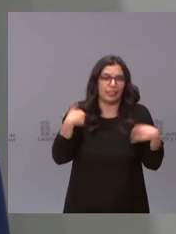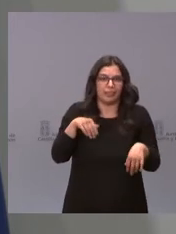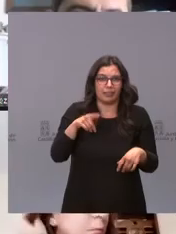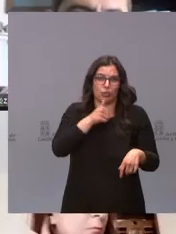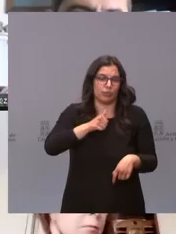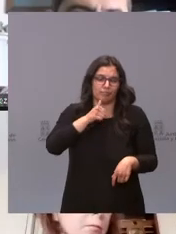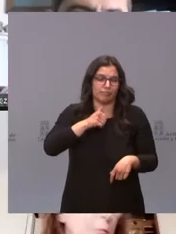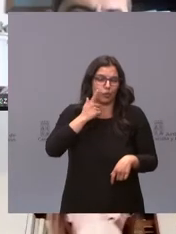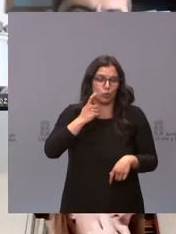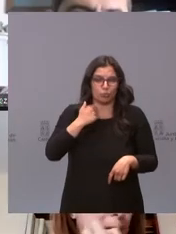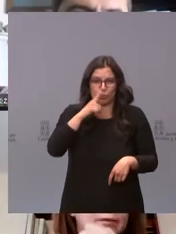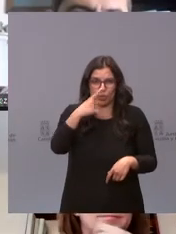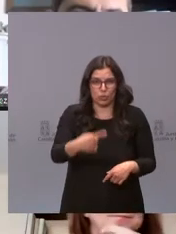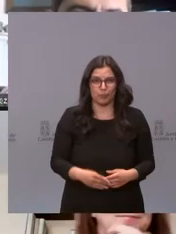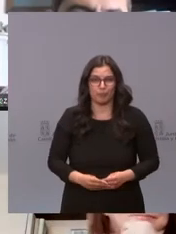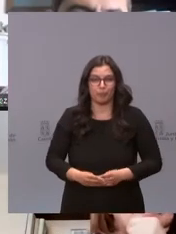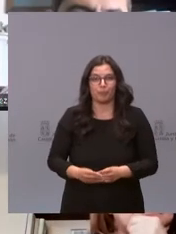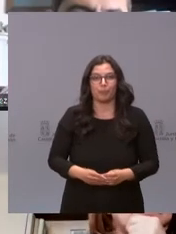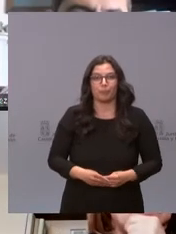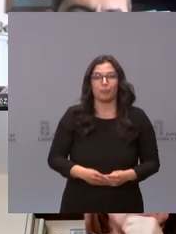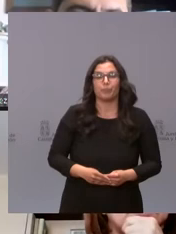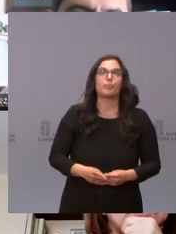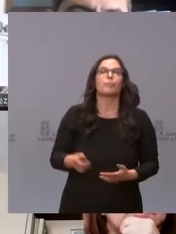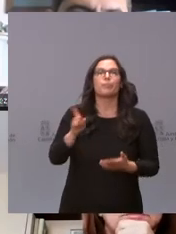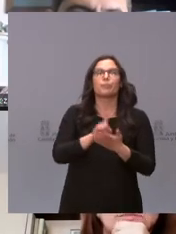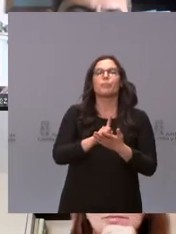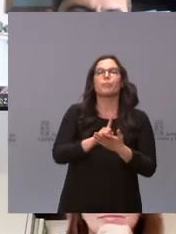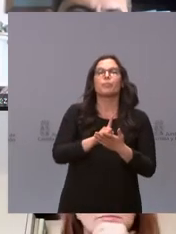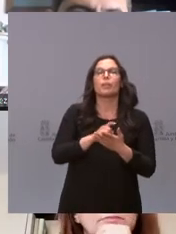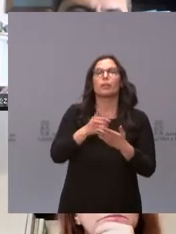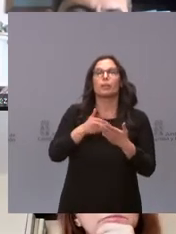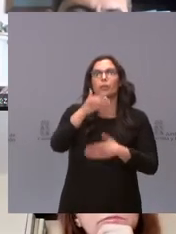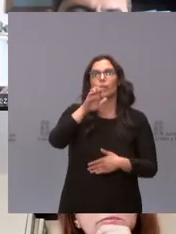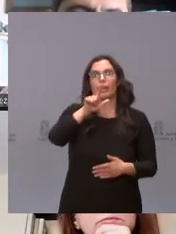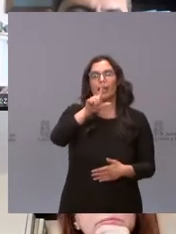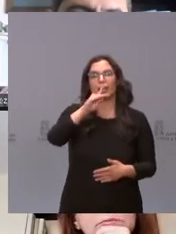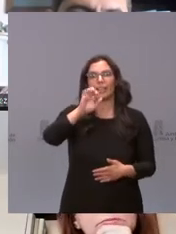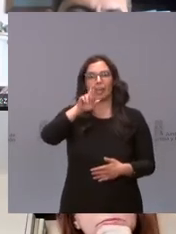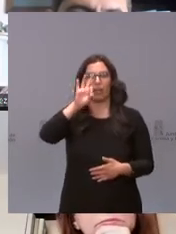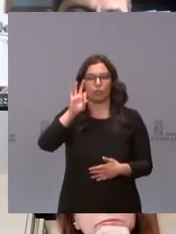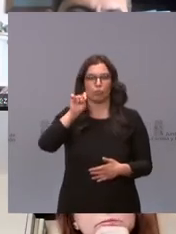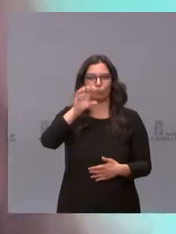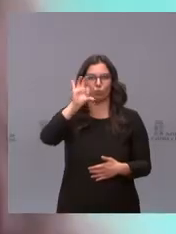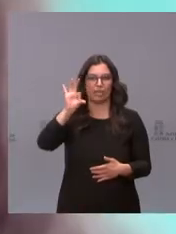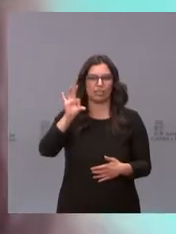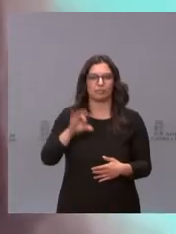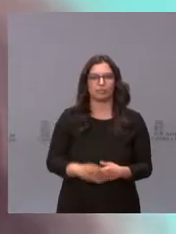Un día más, la pregunta del diario punto es la hace Alba Camazón. Así que, Alba, cuando quieras.